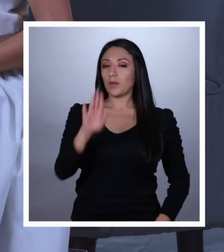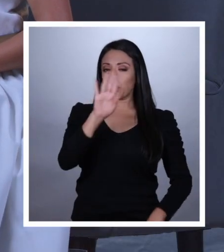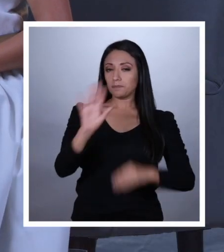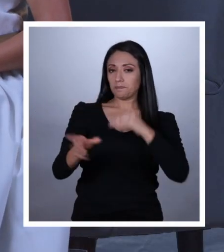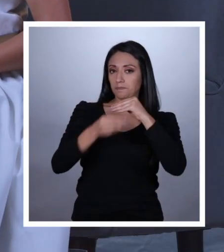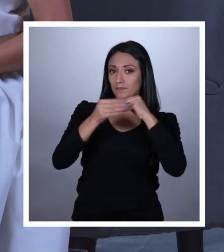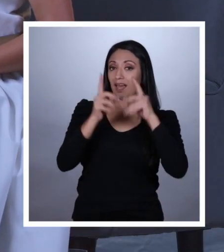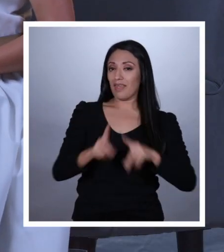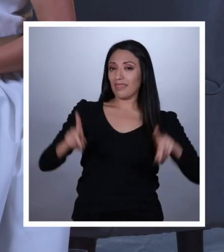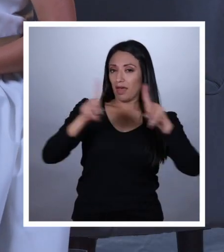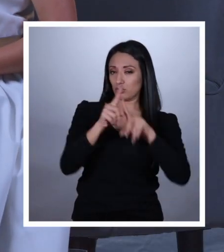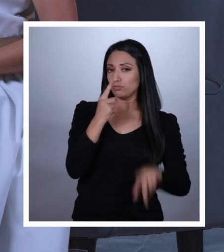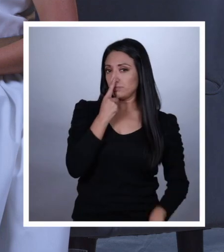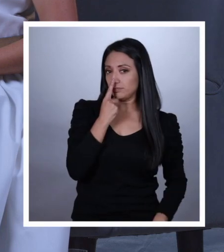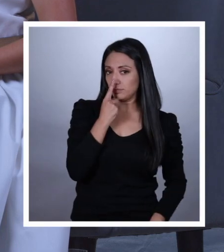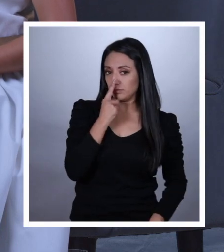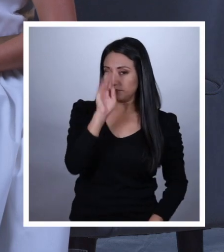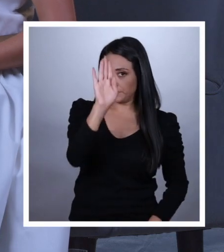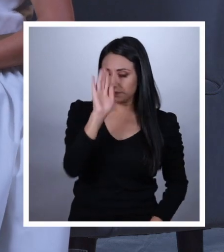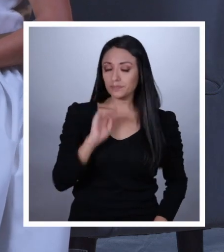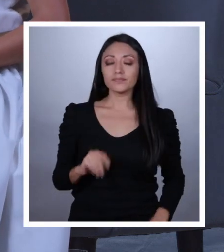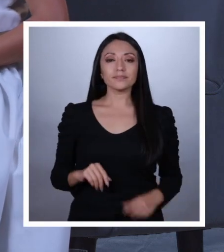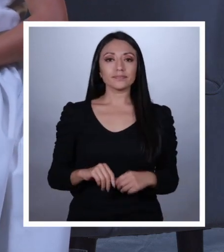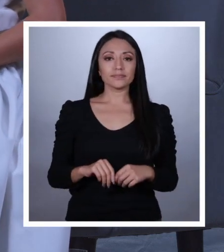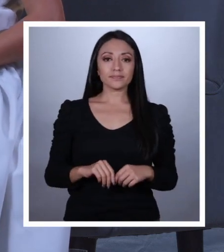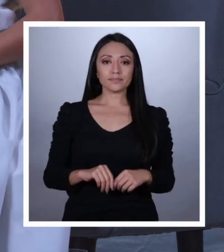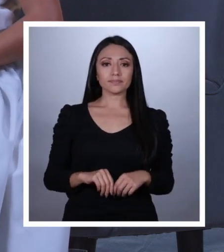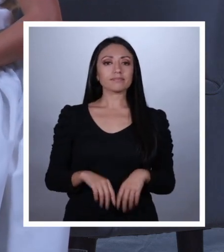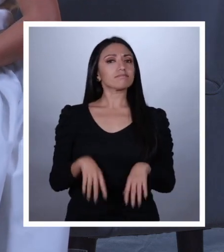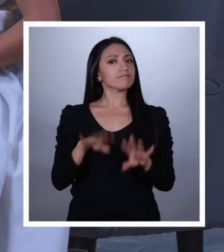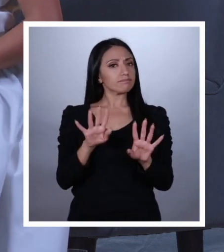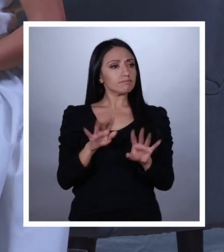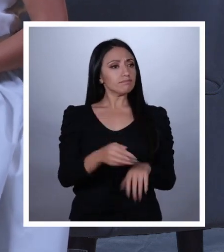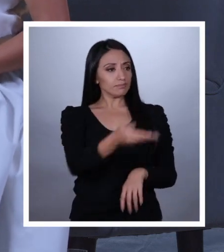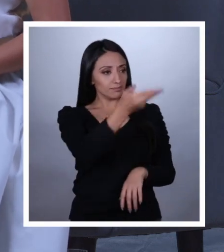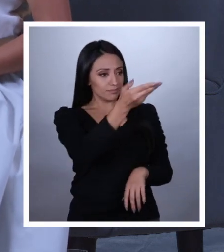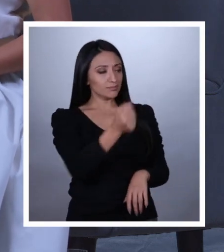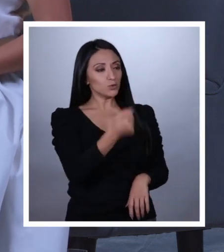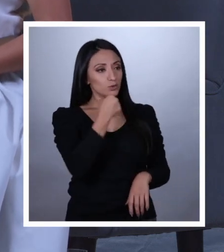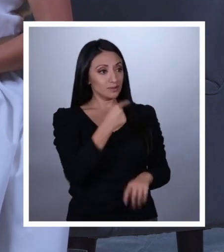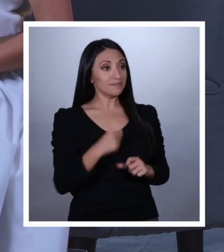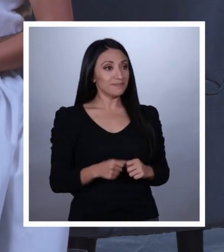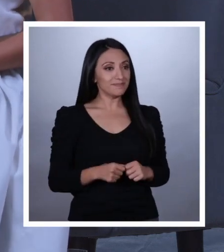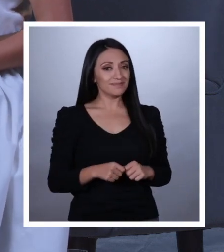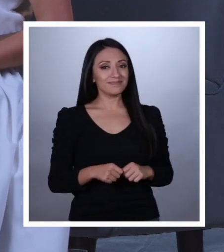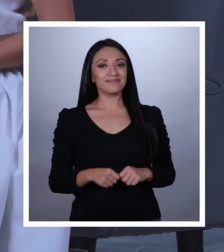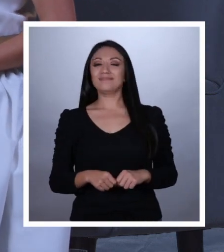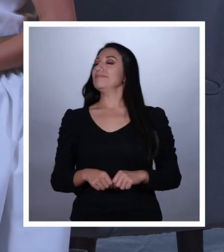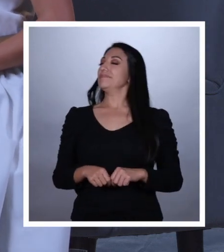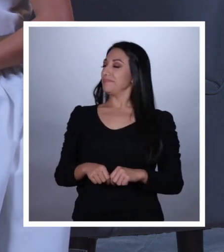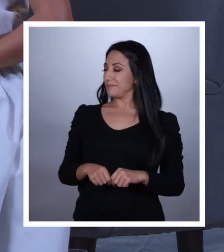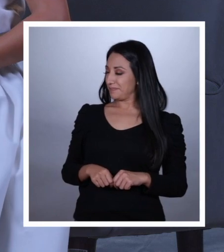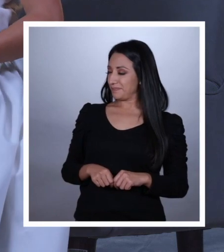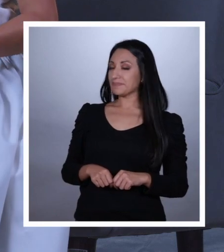superdatazo curioso, ahora en democrático. Pero, que lo diga la misma democracia.